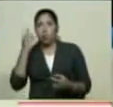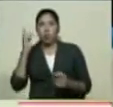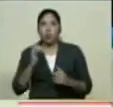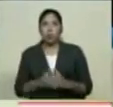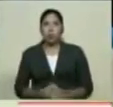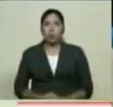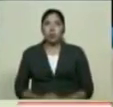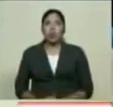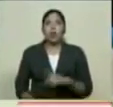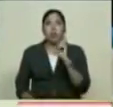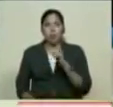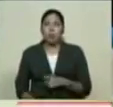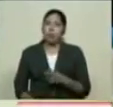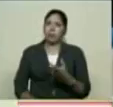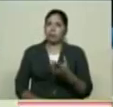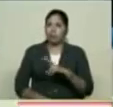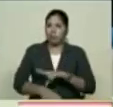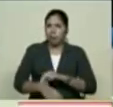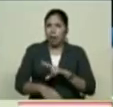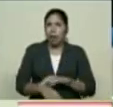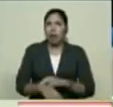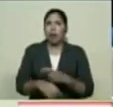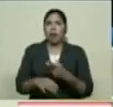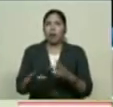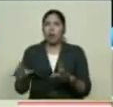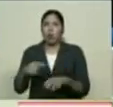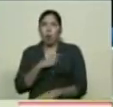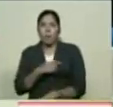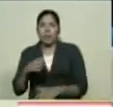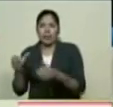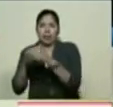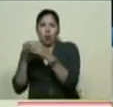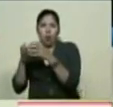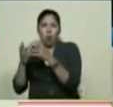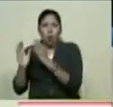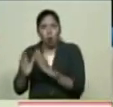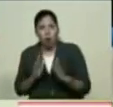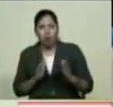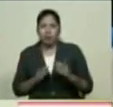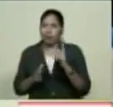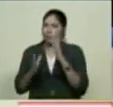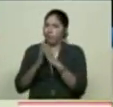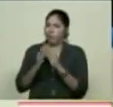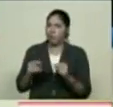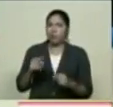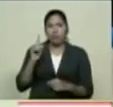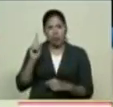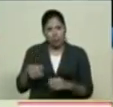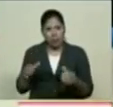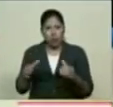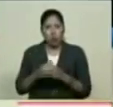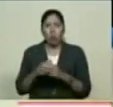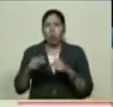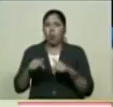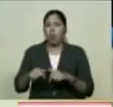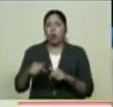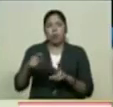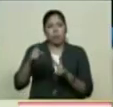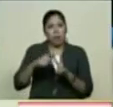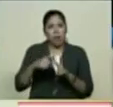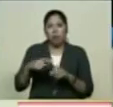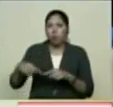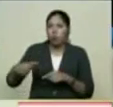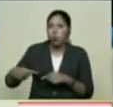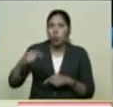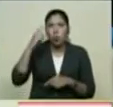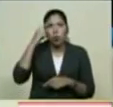atención Y el comité organizador Muy pendiente Pues allí estuvo Cubriendo Venezolana de televisión Todos los días Sacaban el